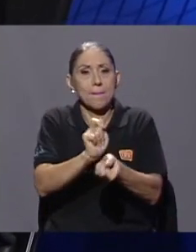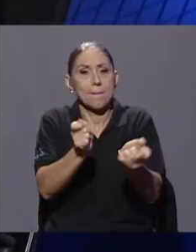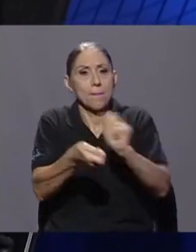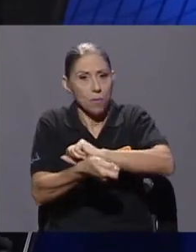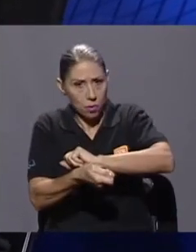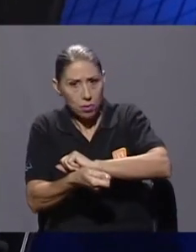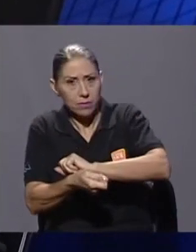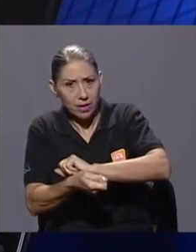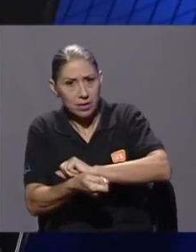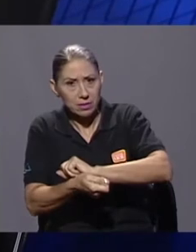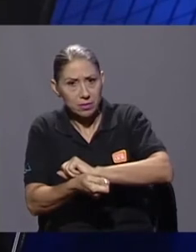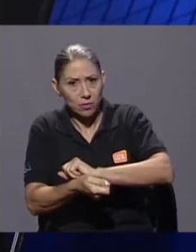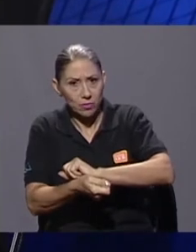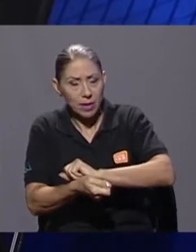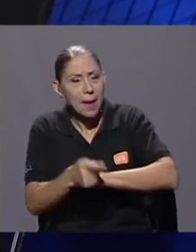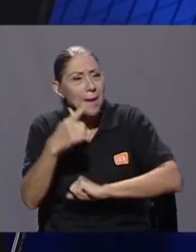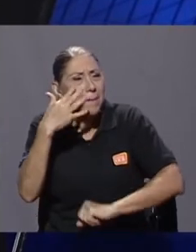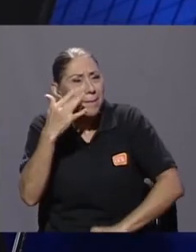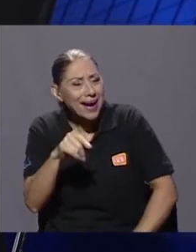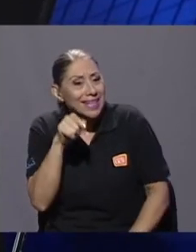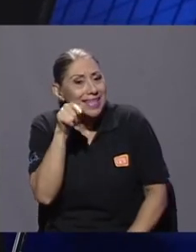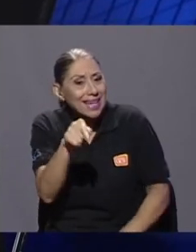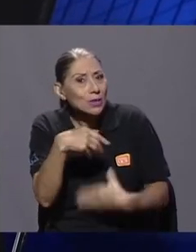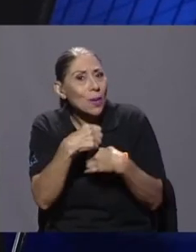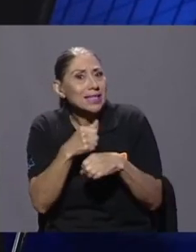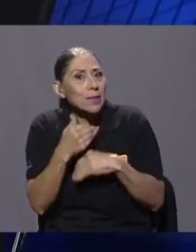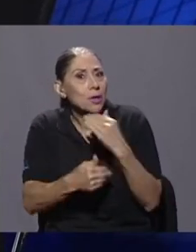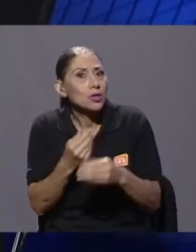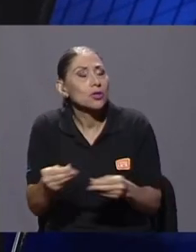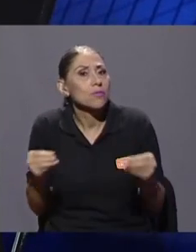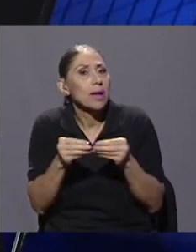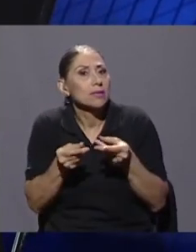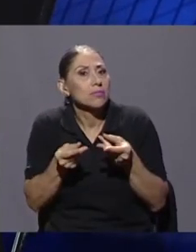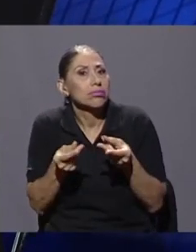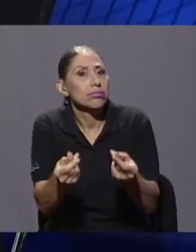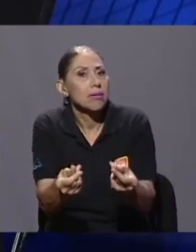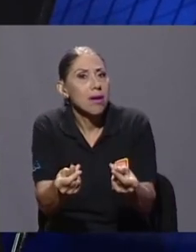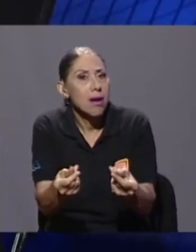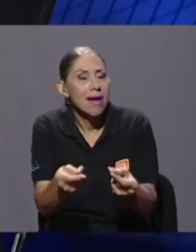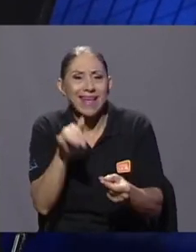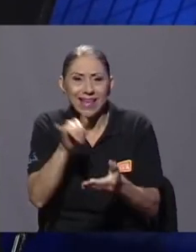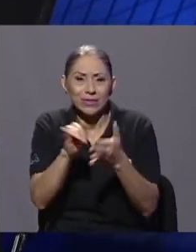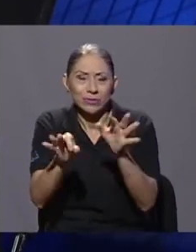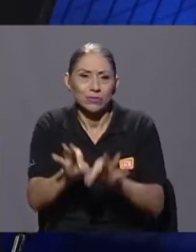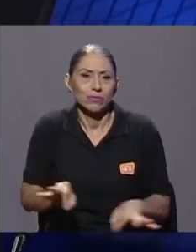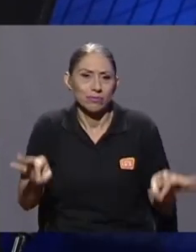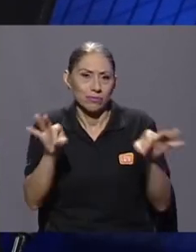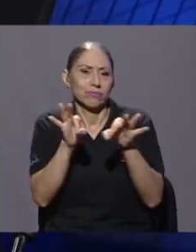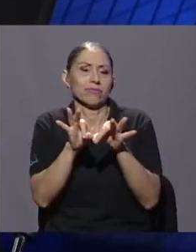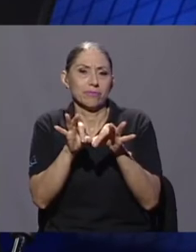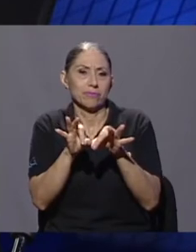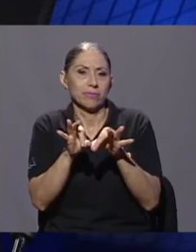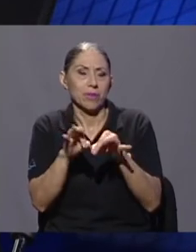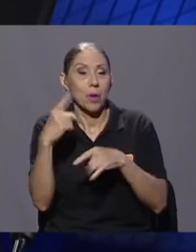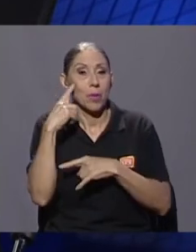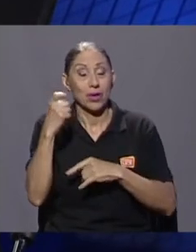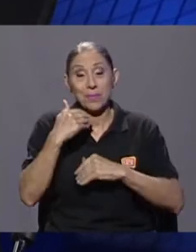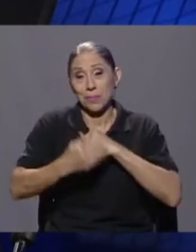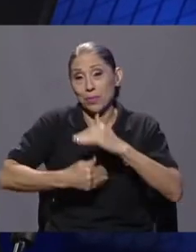que en teoría parece que va a agilizar los procesos. Eso es muy importante porque en los